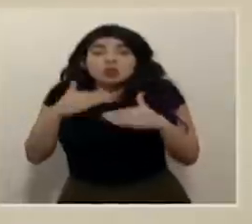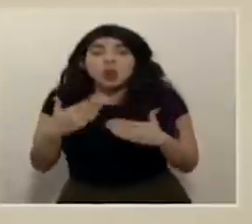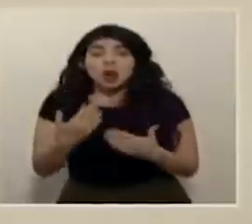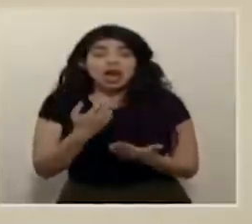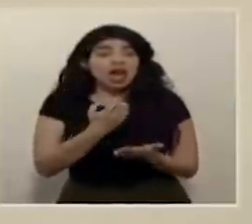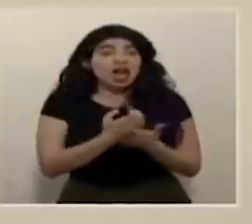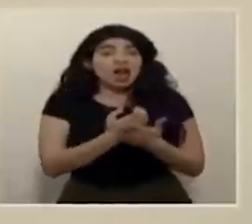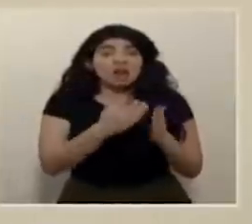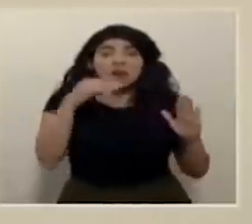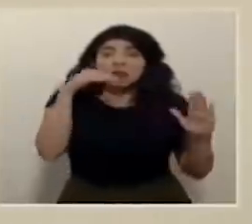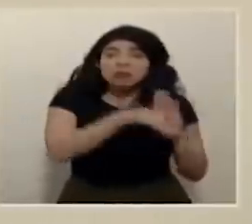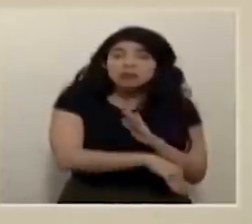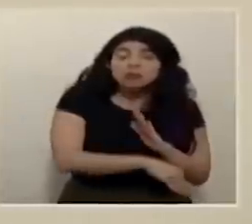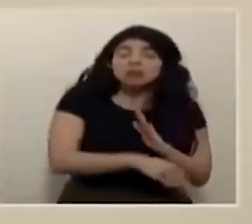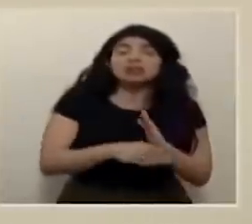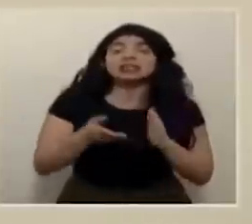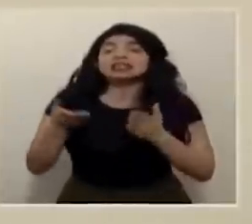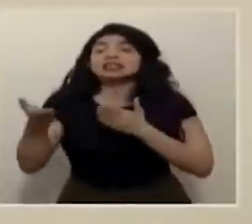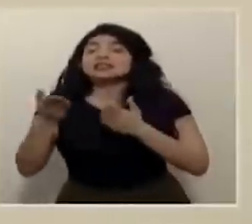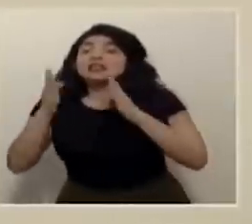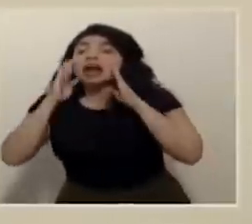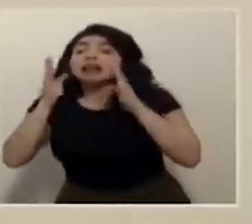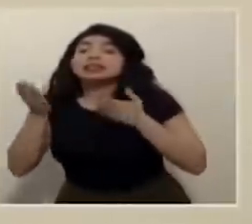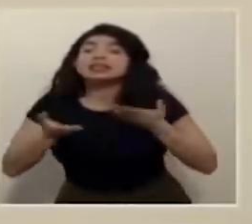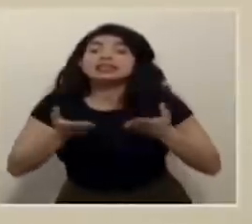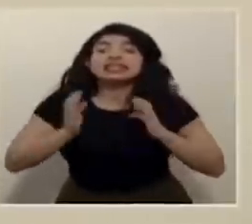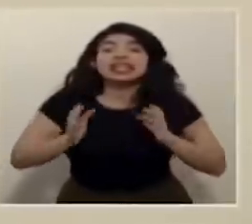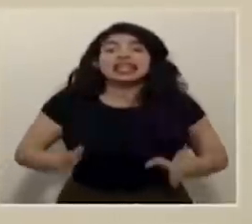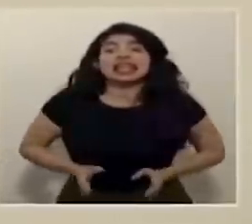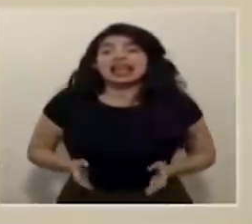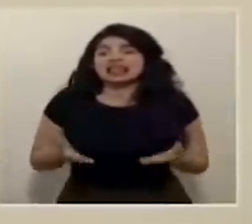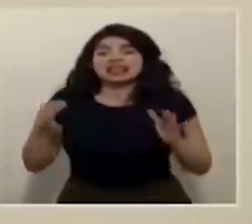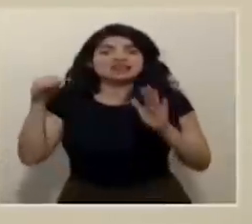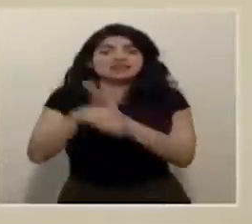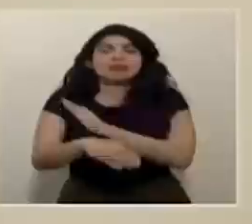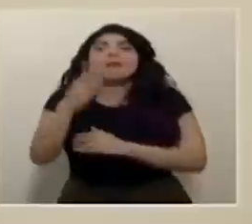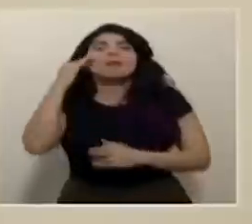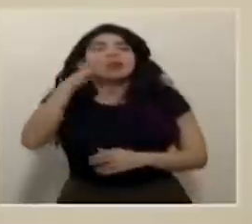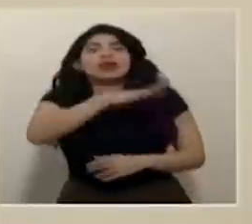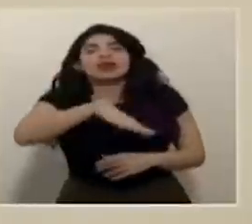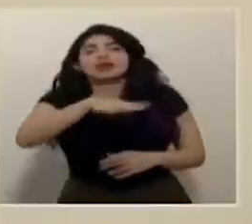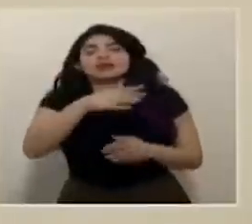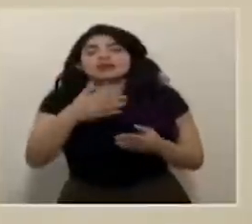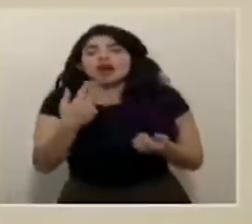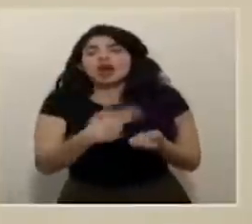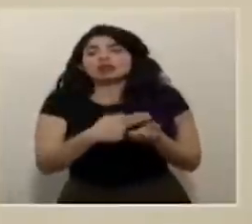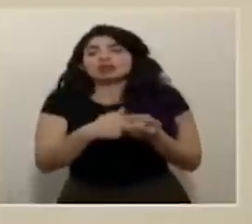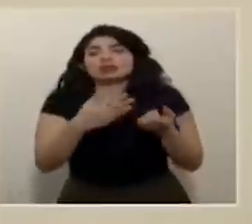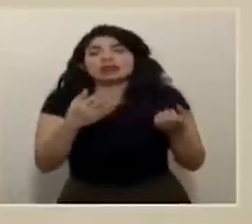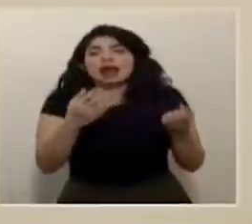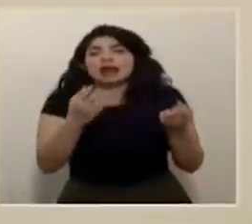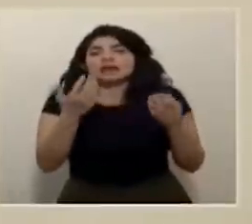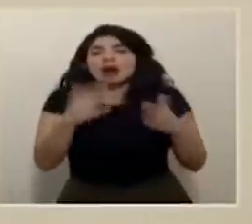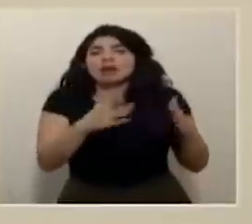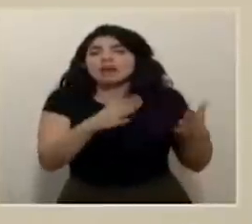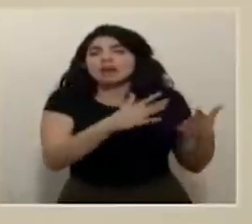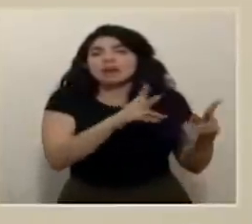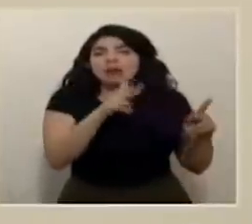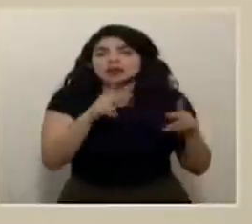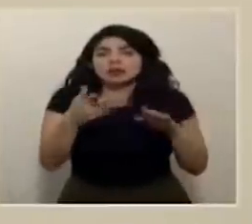no funciona que los servicios de atención al público no funcionan por el mismo colapso de los servicios porque la gente empieza a morirse